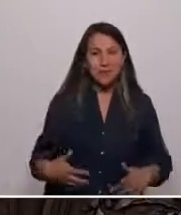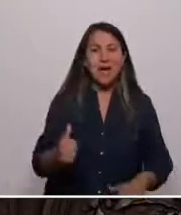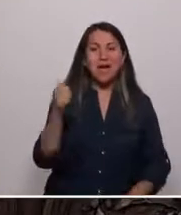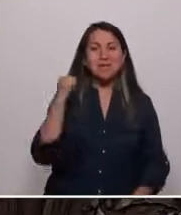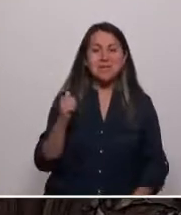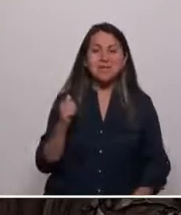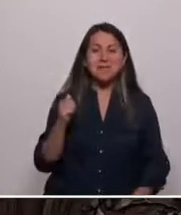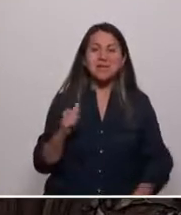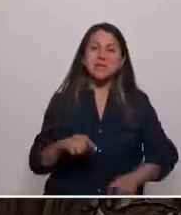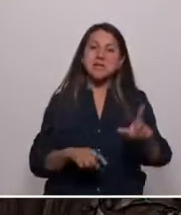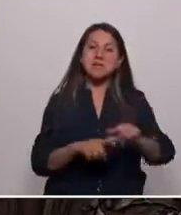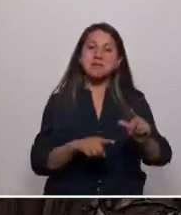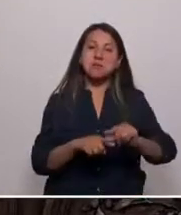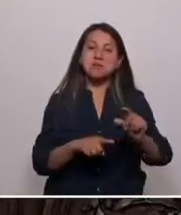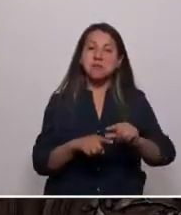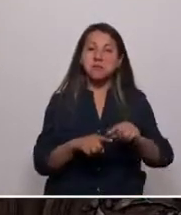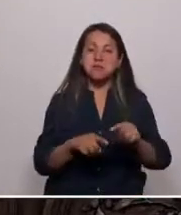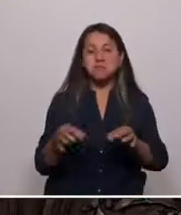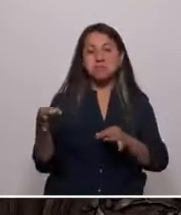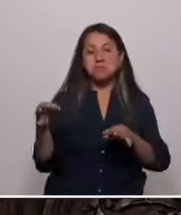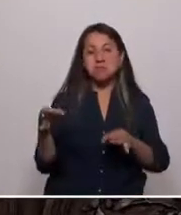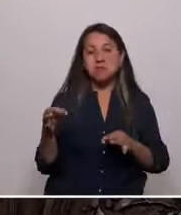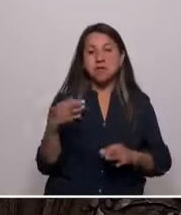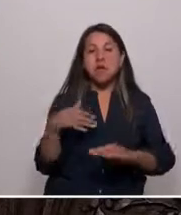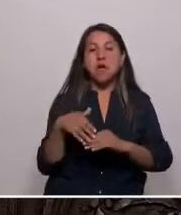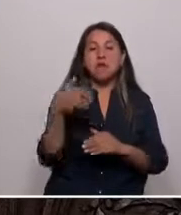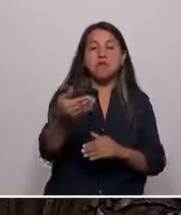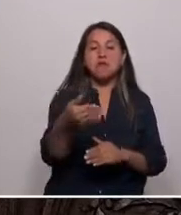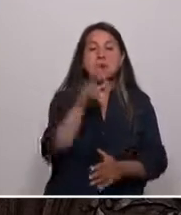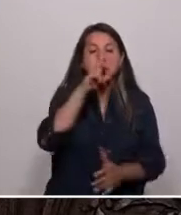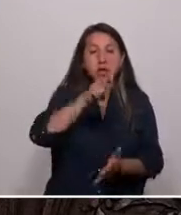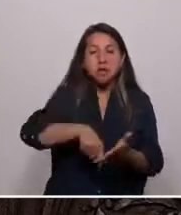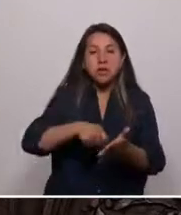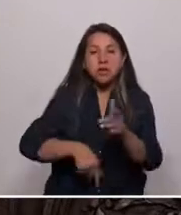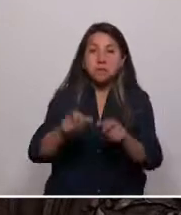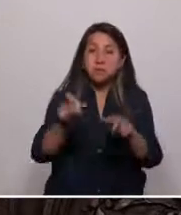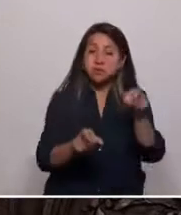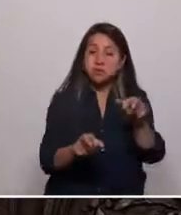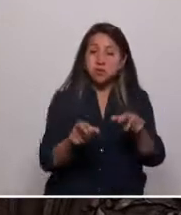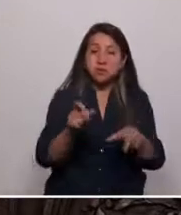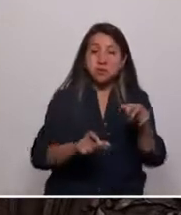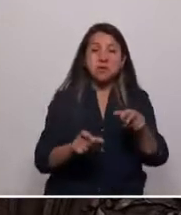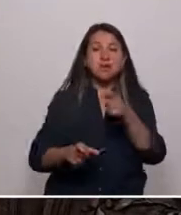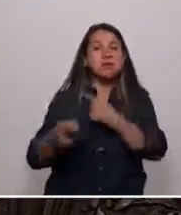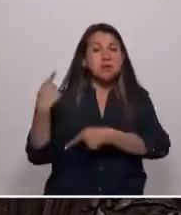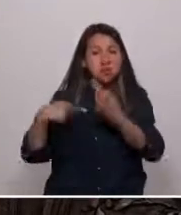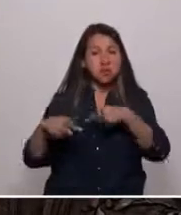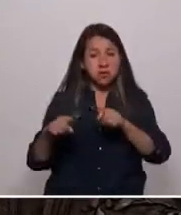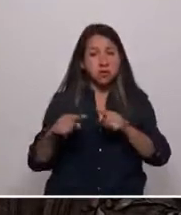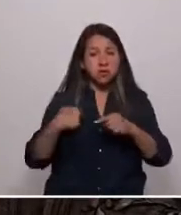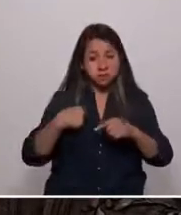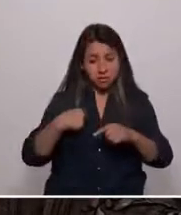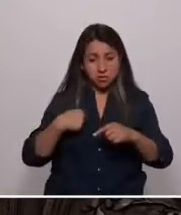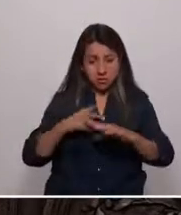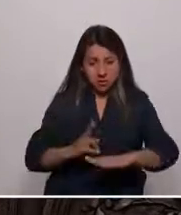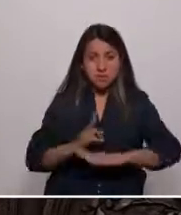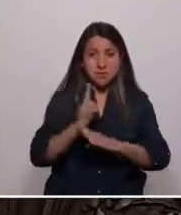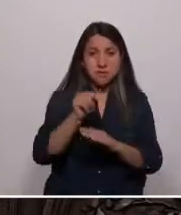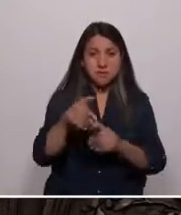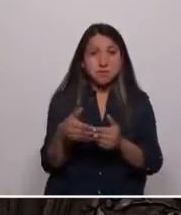casa un par de folletos en hojas de oficio y me paré fuera de la notaría a conversar con gente sobre la histórica oportunidad que representaba este proceso.